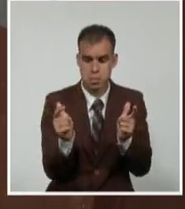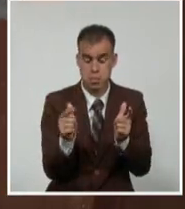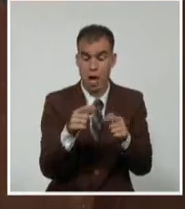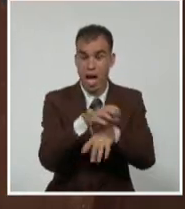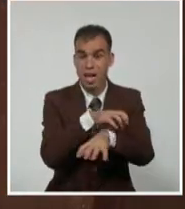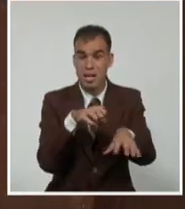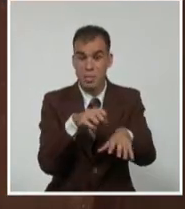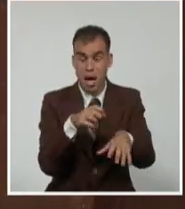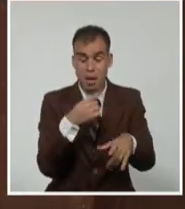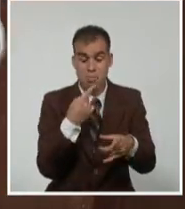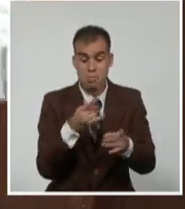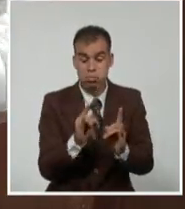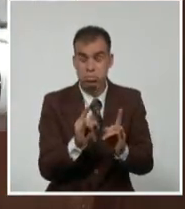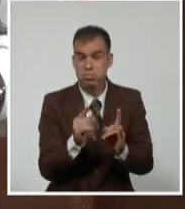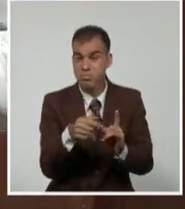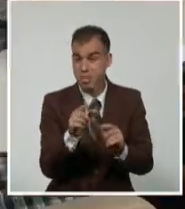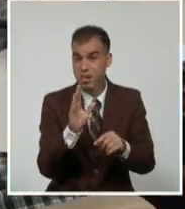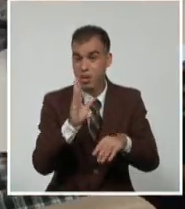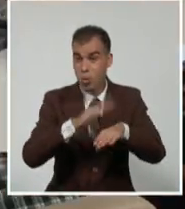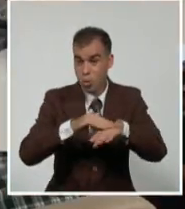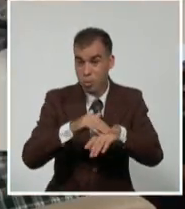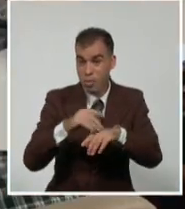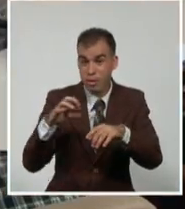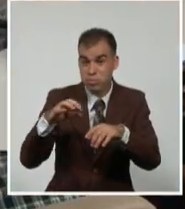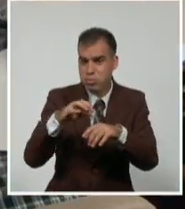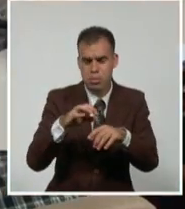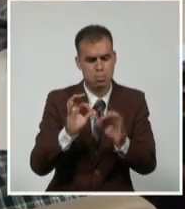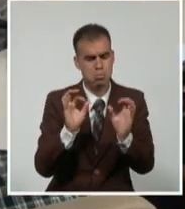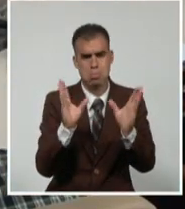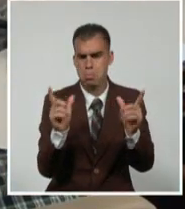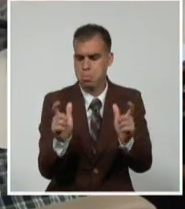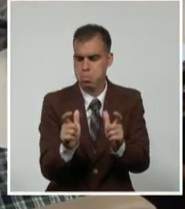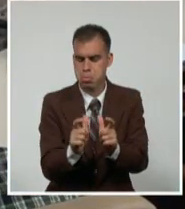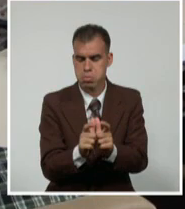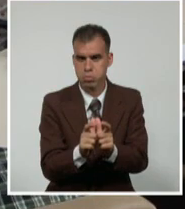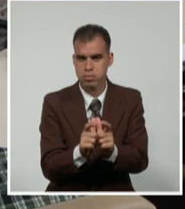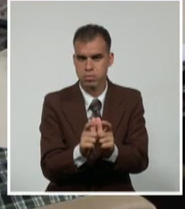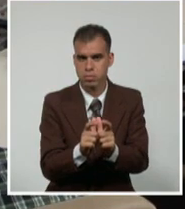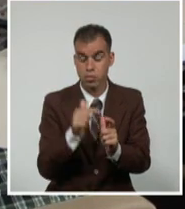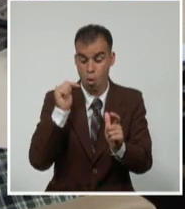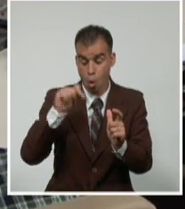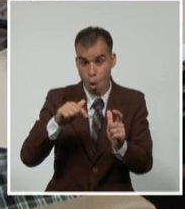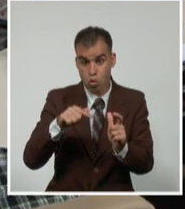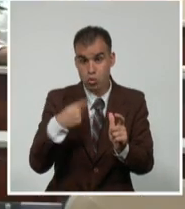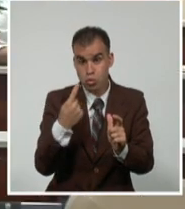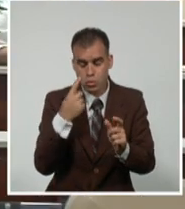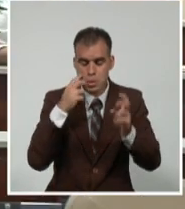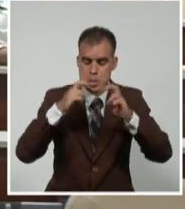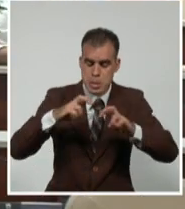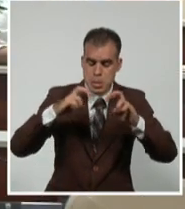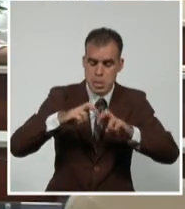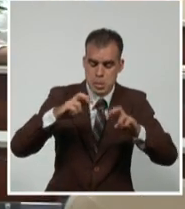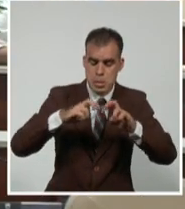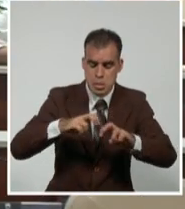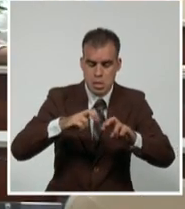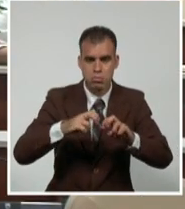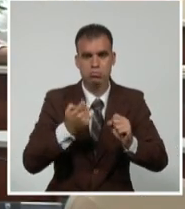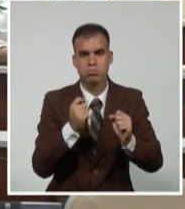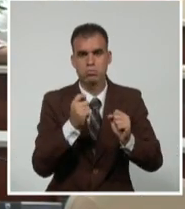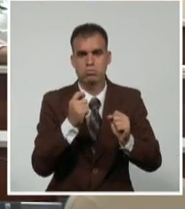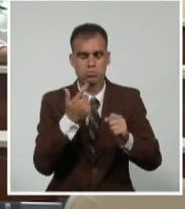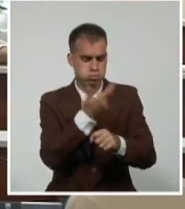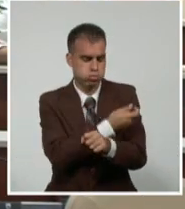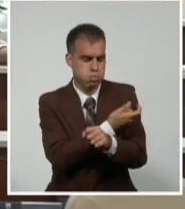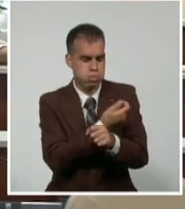% en las granjas que aplicaban el programa. Hoy la ciencia cubana trabaja en un nuevo candidato vacunal efectivo contra otras especies